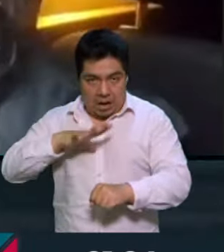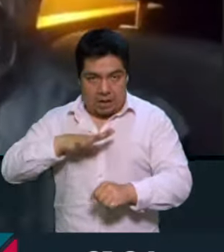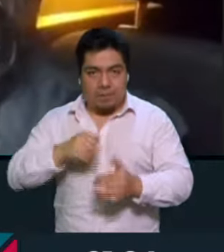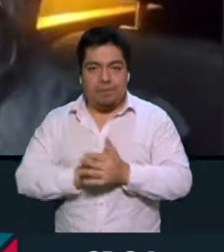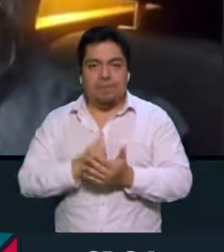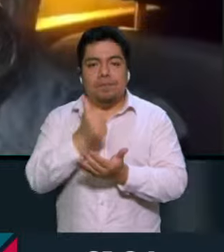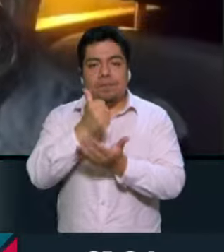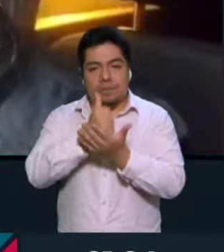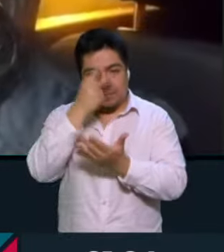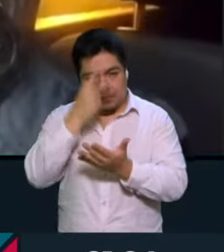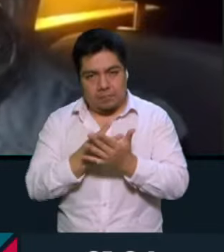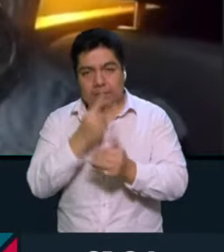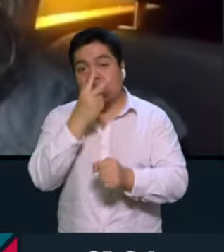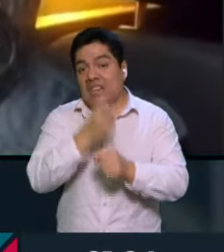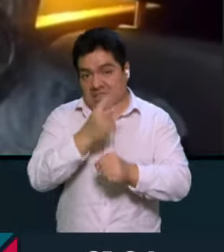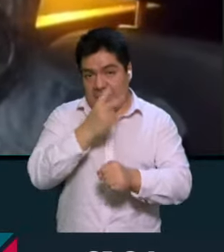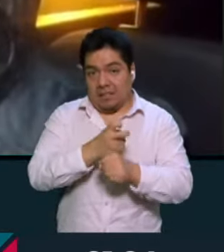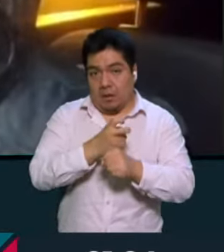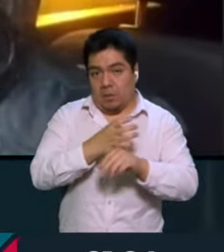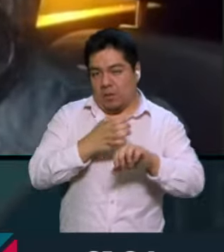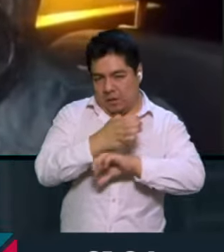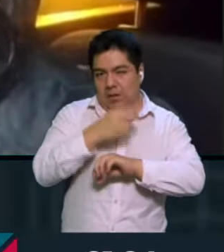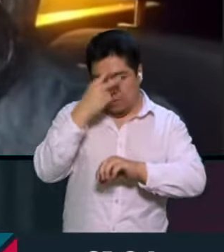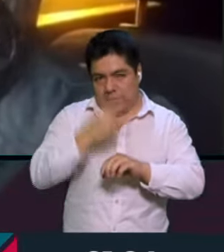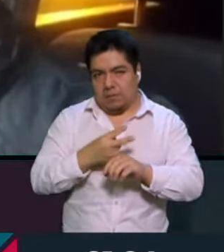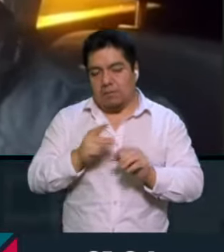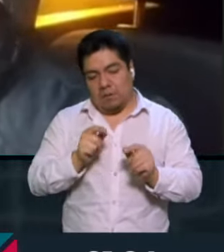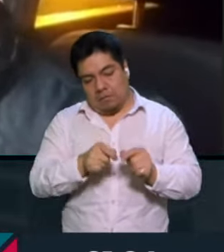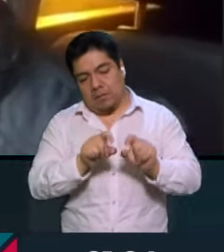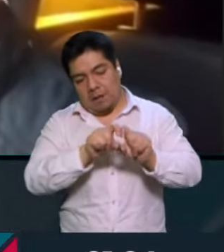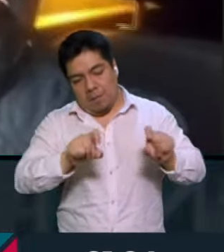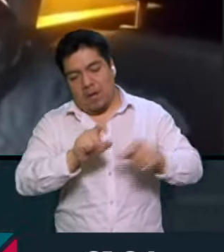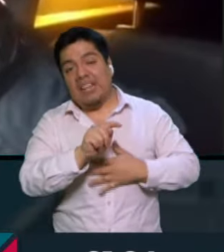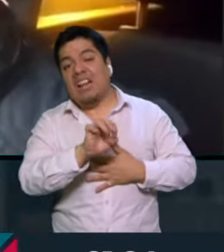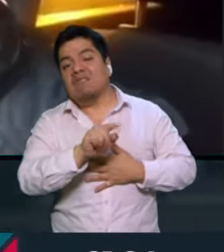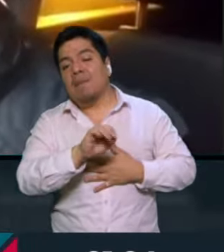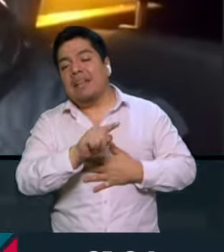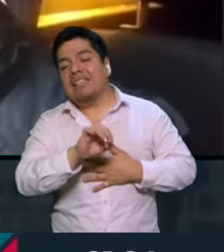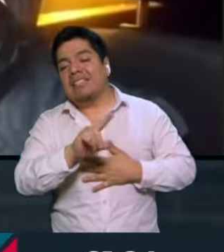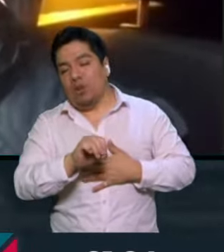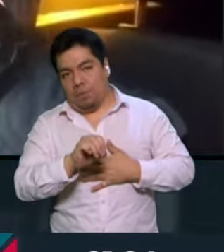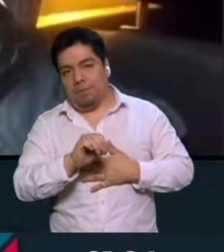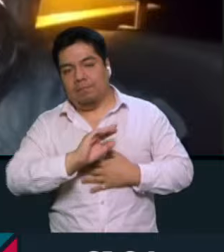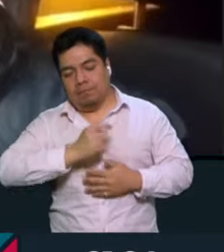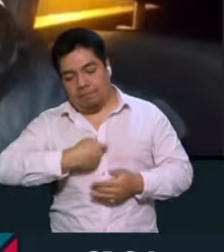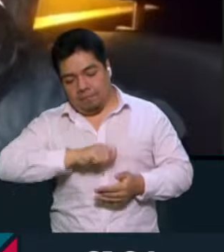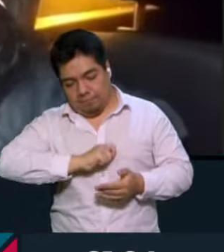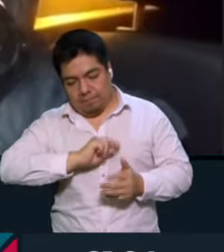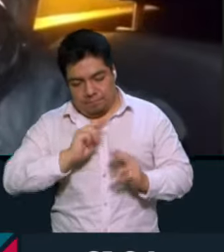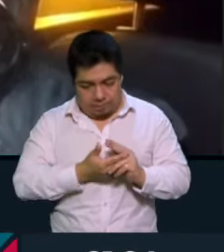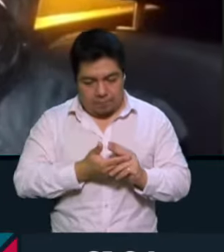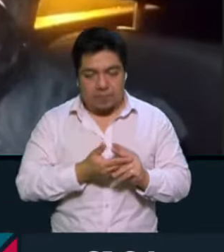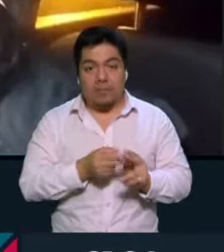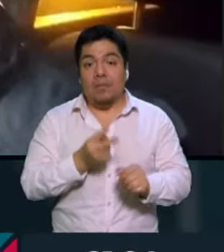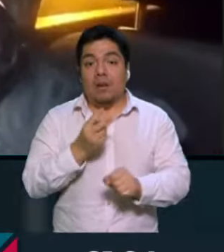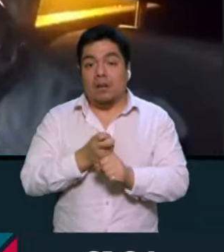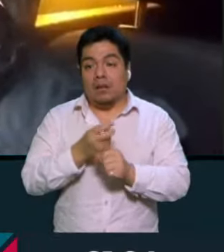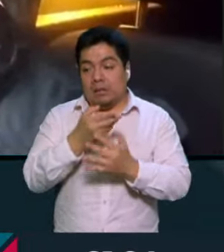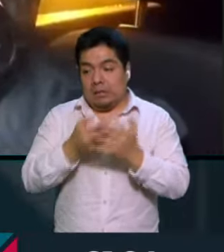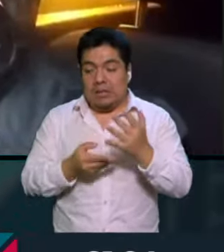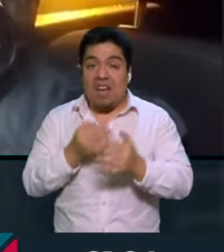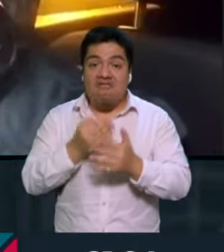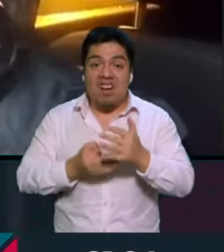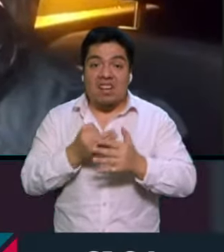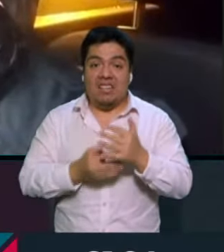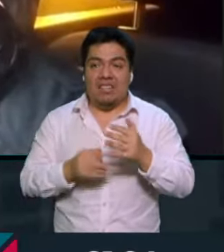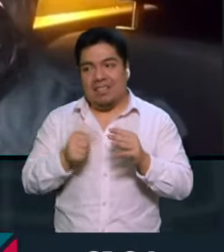México es la segunda entidad en el país en tipificar el transfeminicidio. Es el segundo avance, el segundo de 32 entidades,